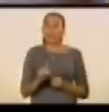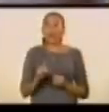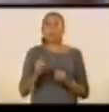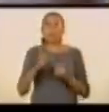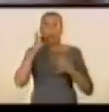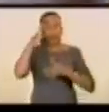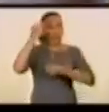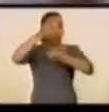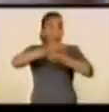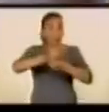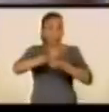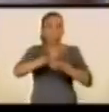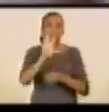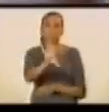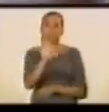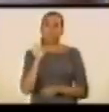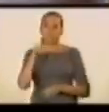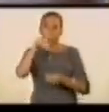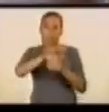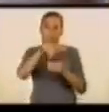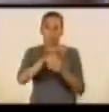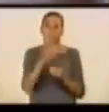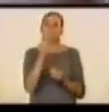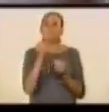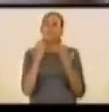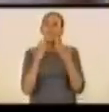la confianza de elegir. Muchas gracias.